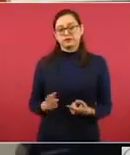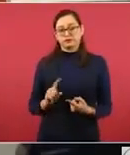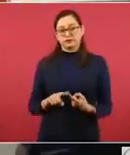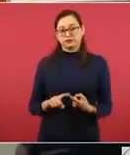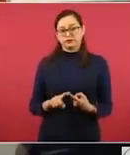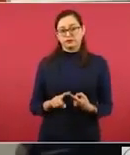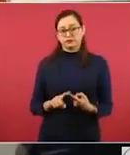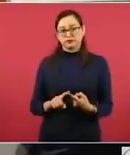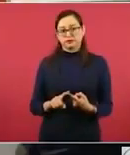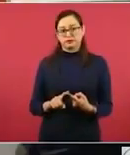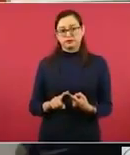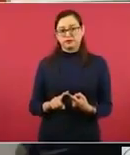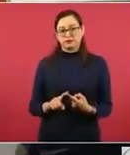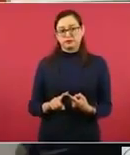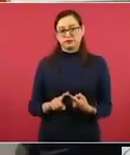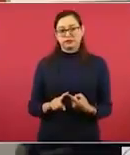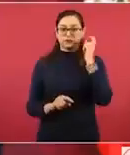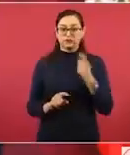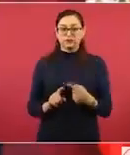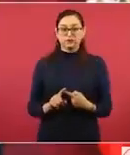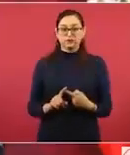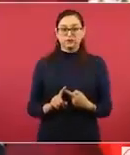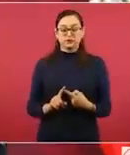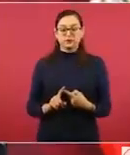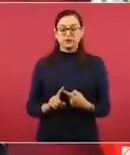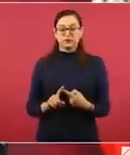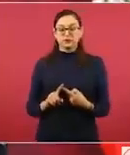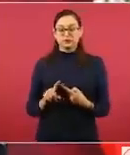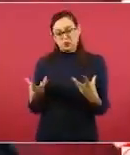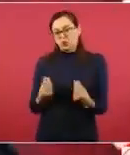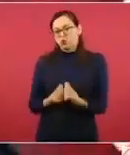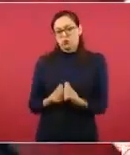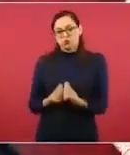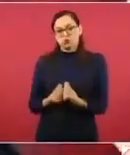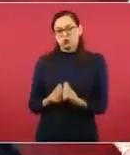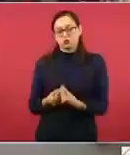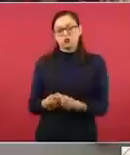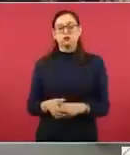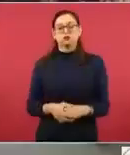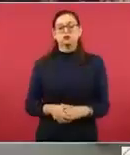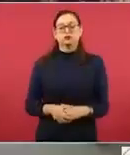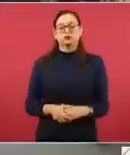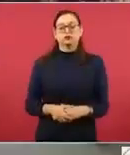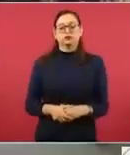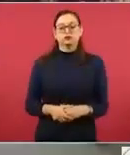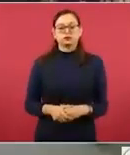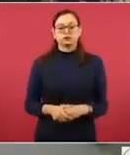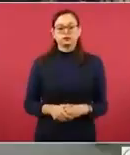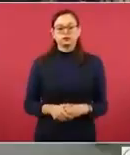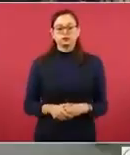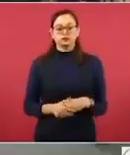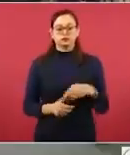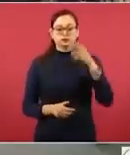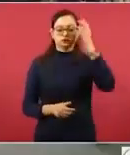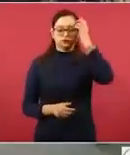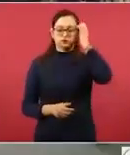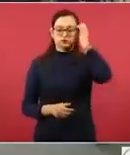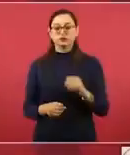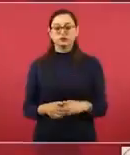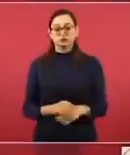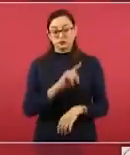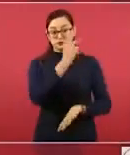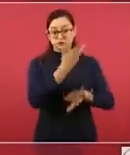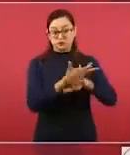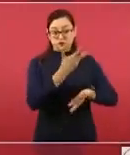con el apoyo de la Secretaría de Marinos. En el caso de la participación de la